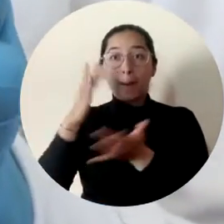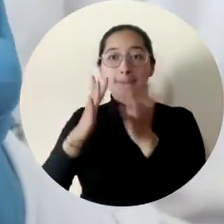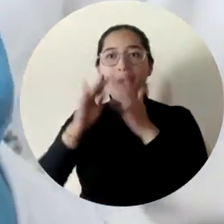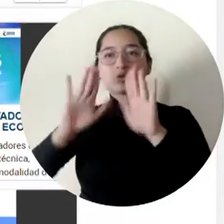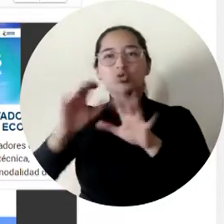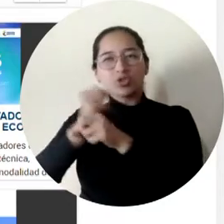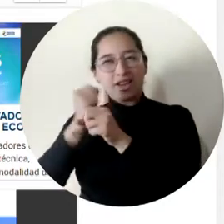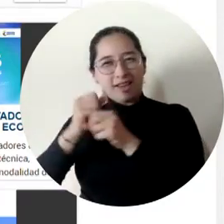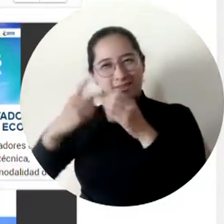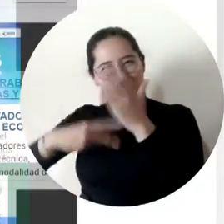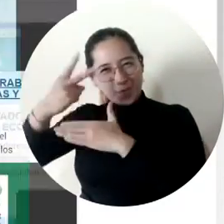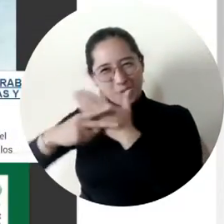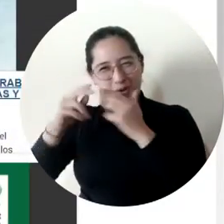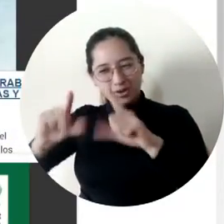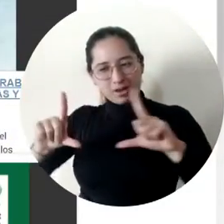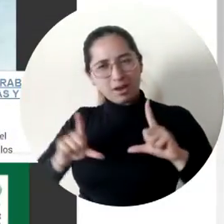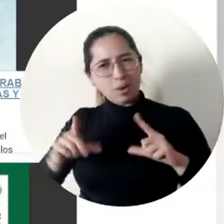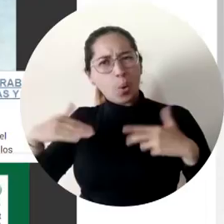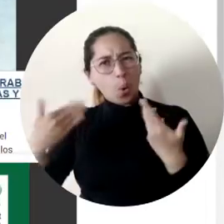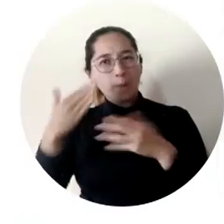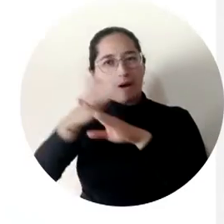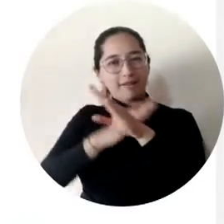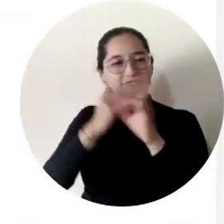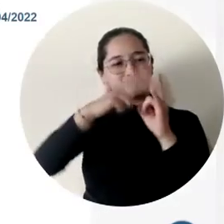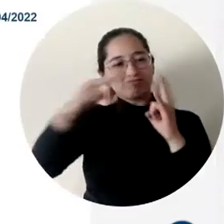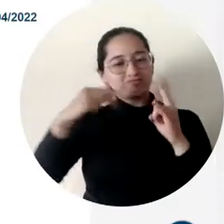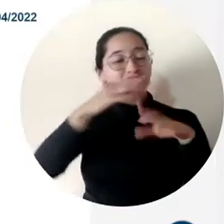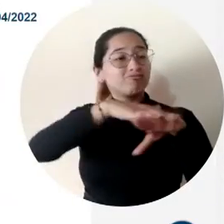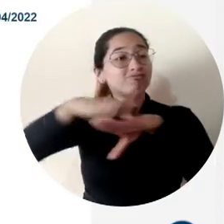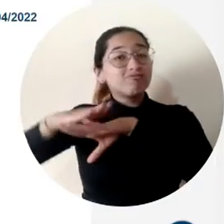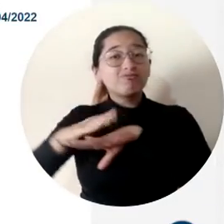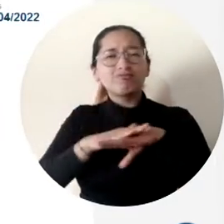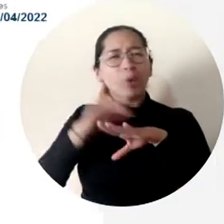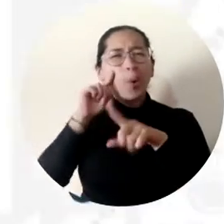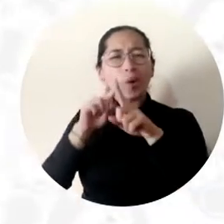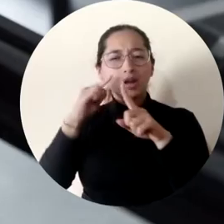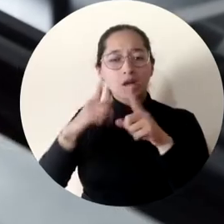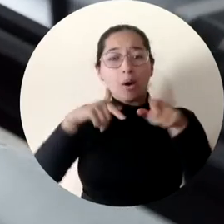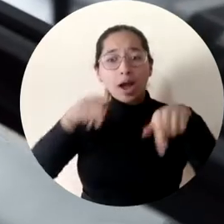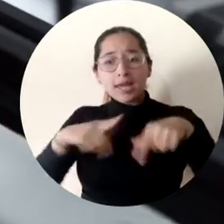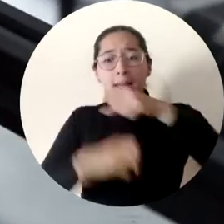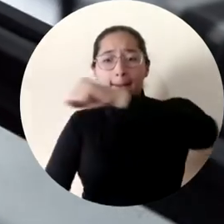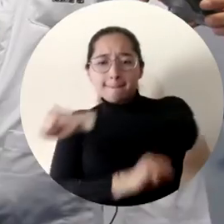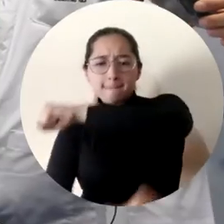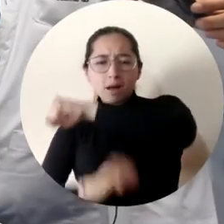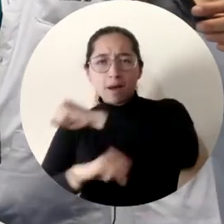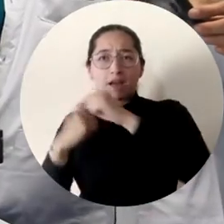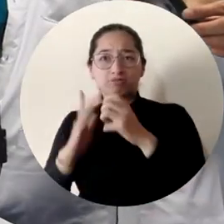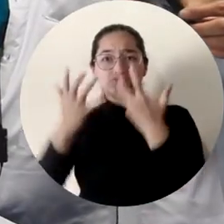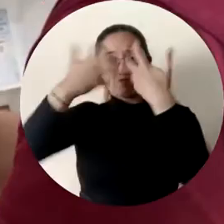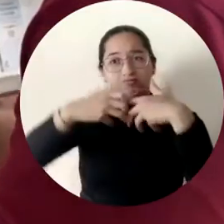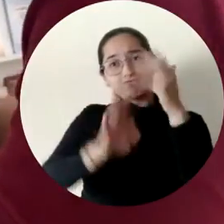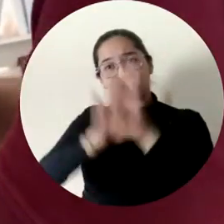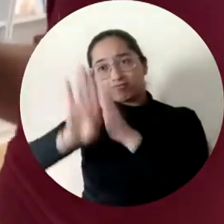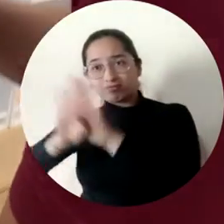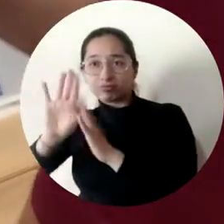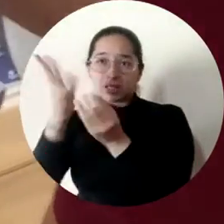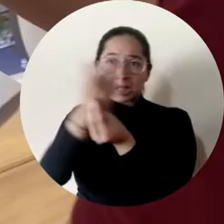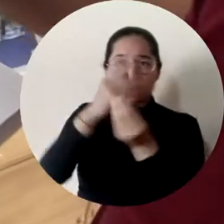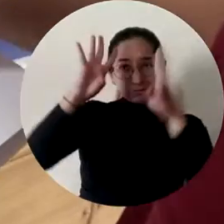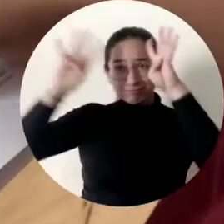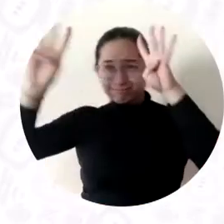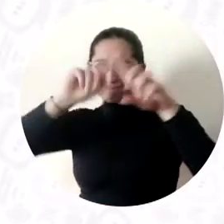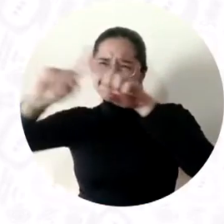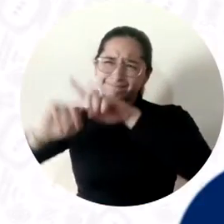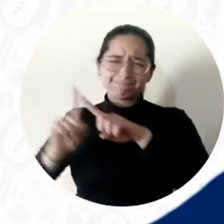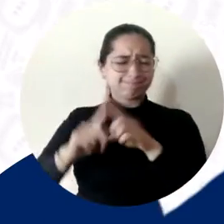trabajos de grado, gracias a una convocatoria que emprendió la Alma Mater para fortalecer la investigación, la innovación, el emprendimiento y la creación